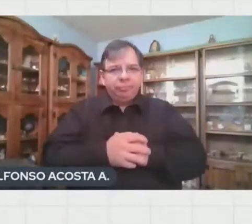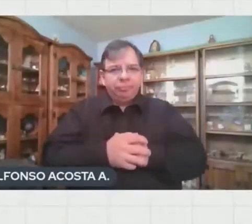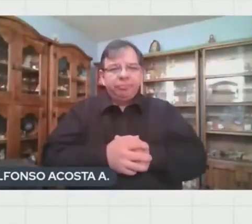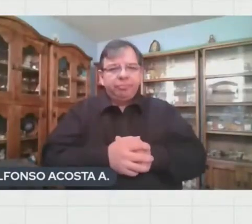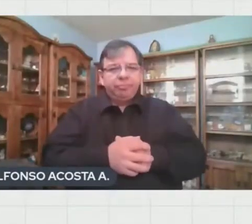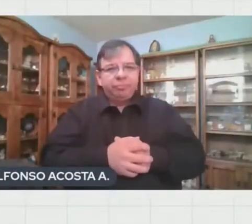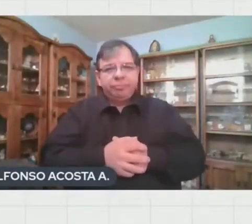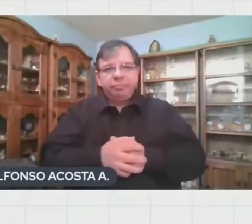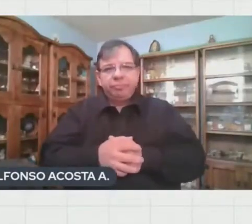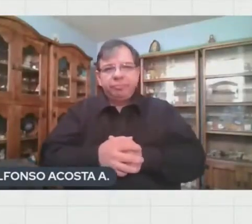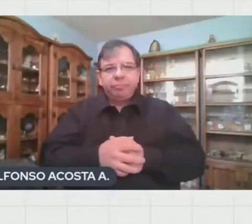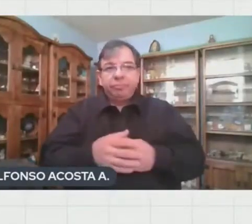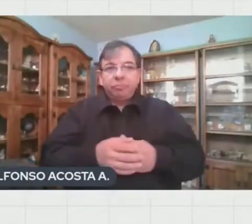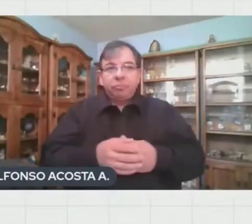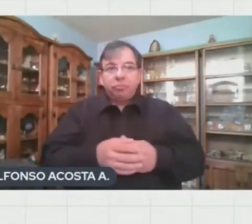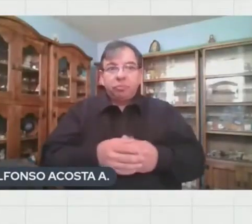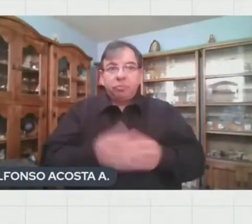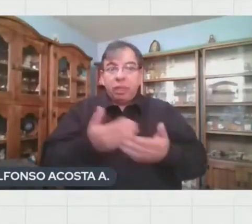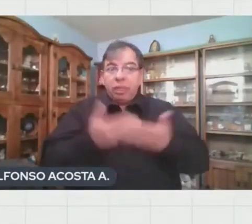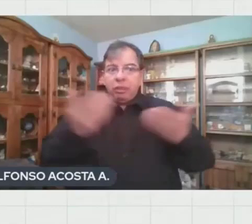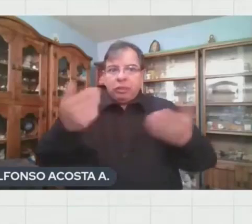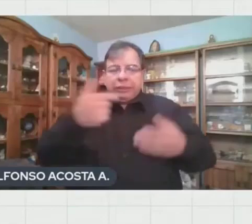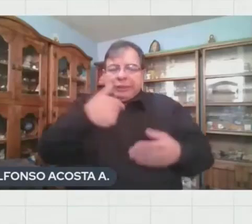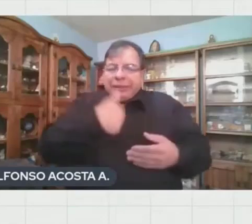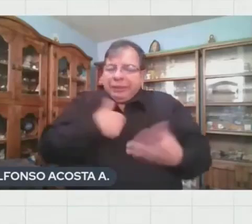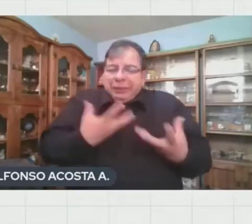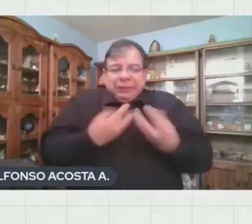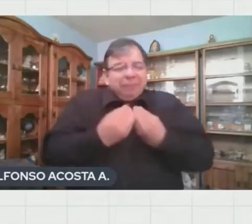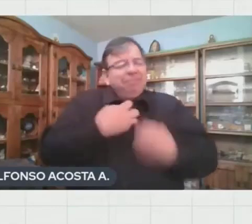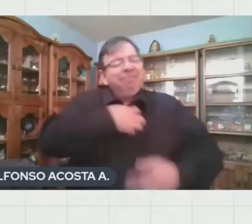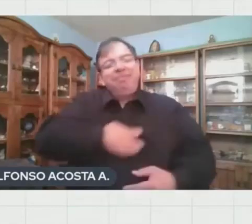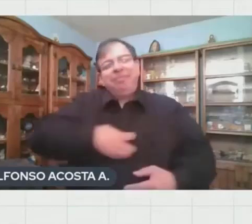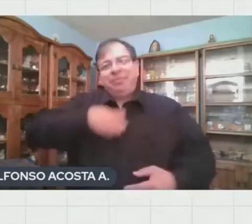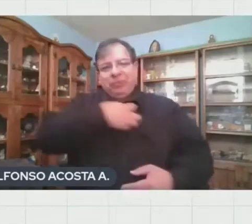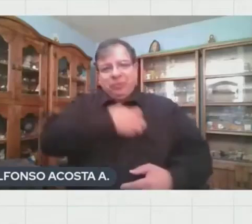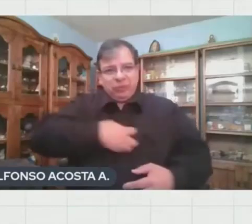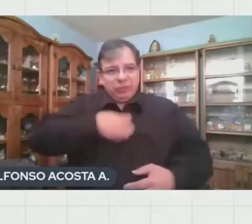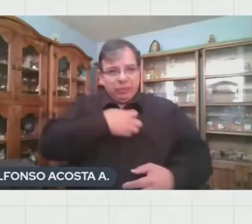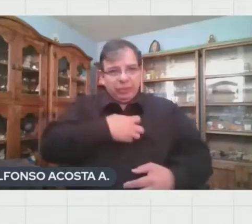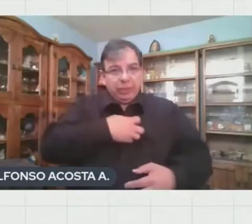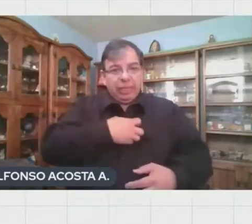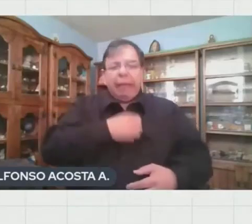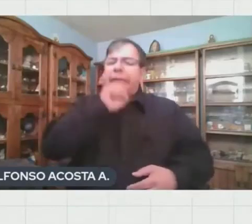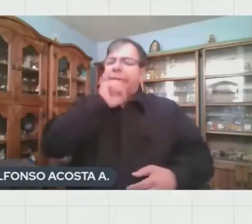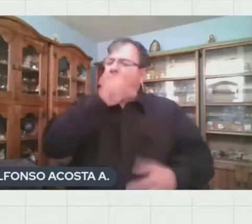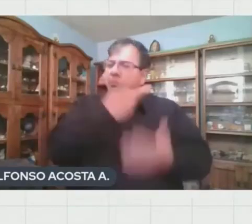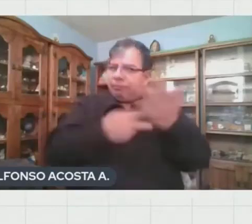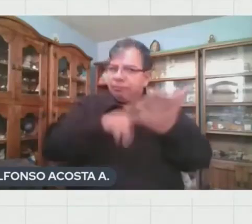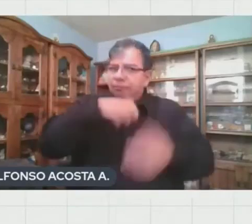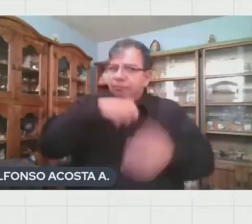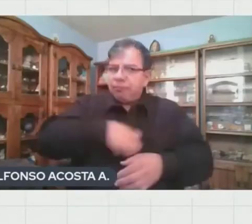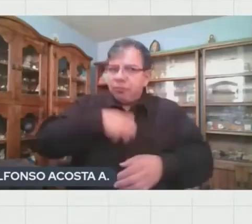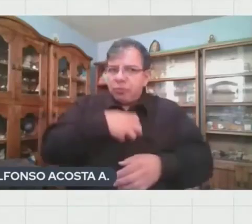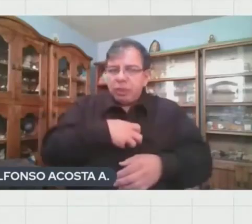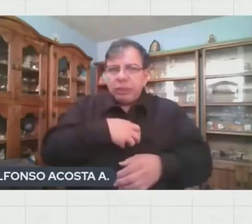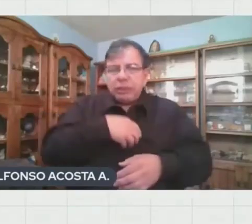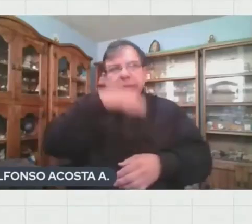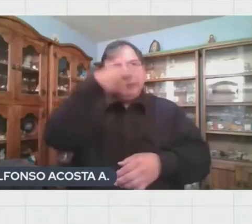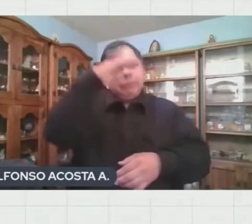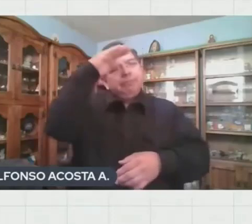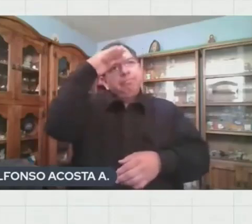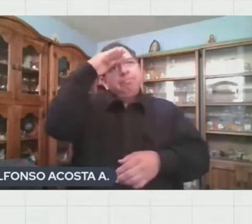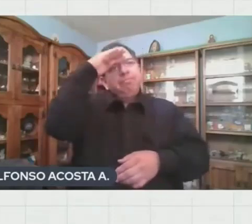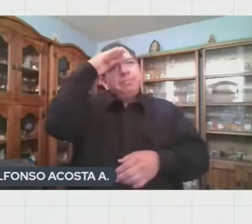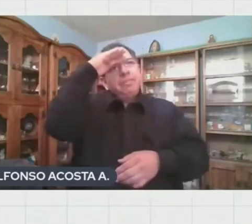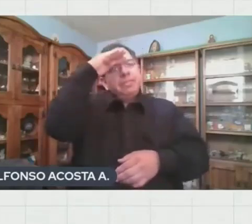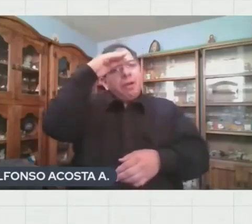Aunque estar con ustedes me pone súper contenta. Otra cosa que me pone muy contenta es pensar en lo afortunada que soy